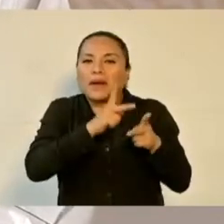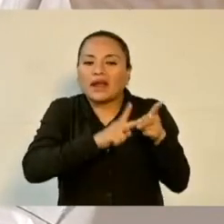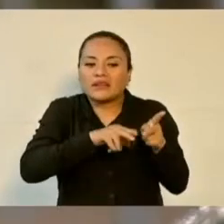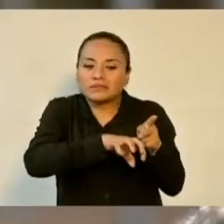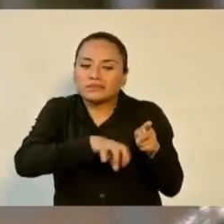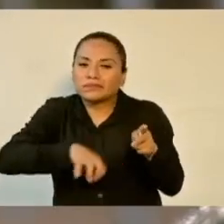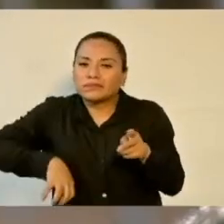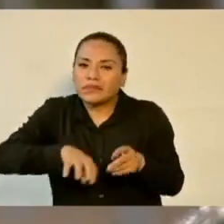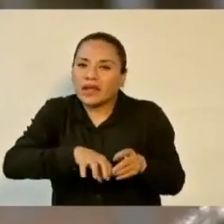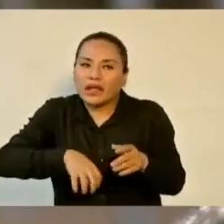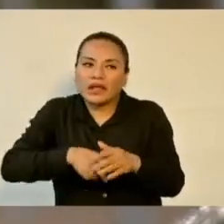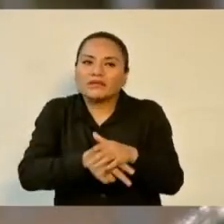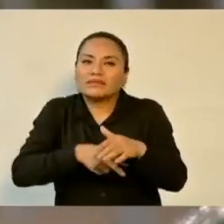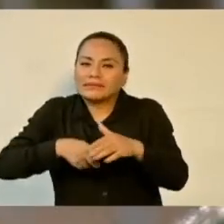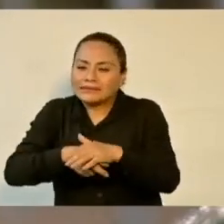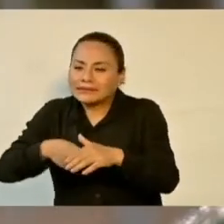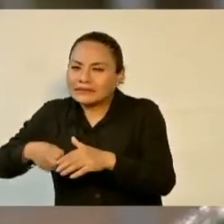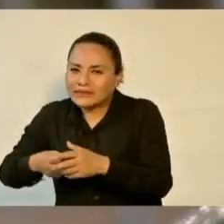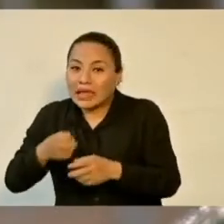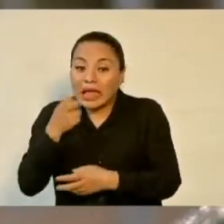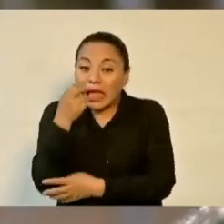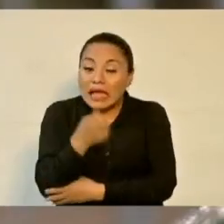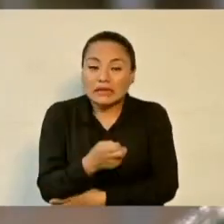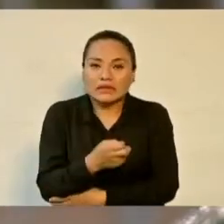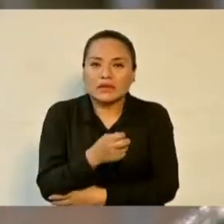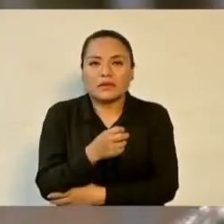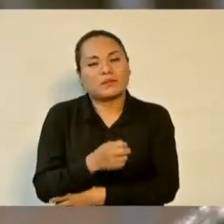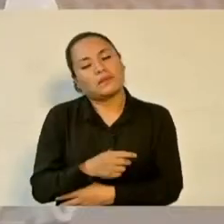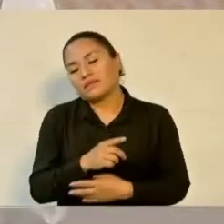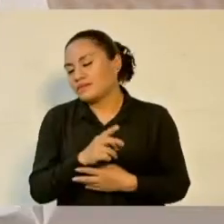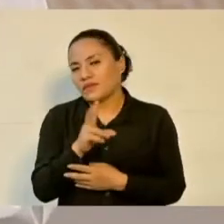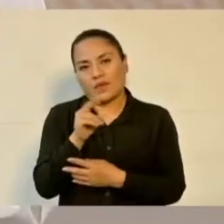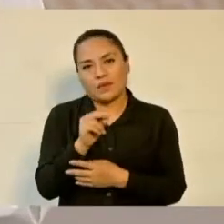Entonces, es mejor entregar.